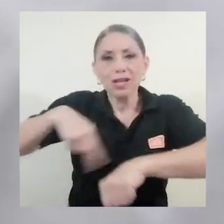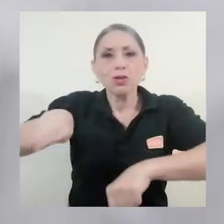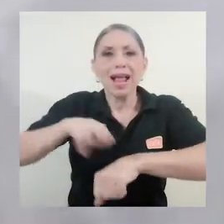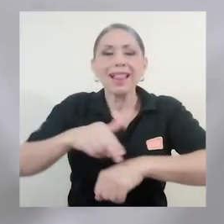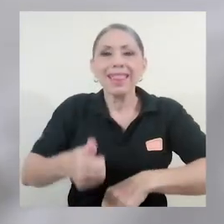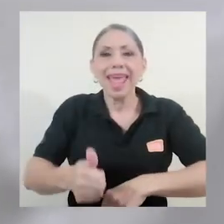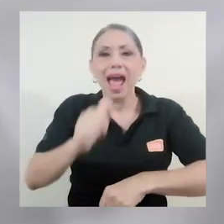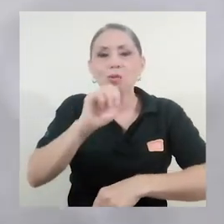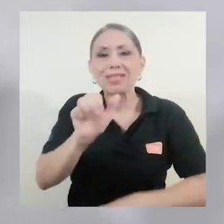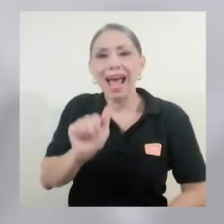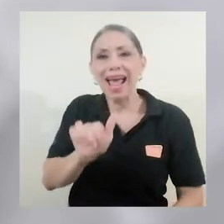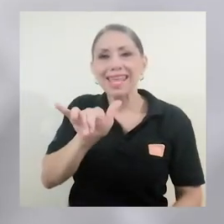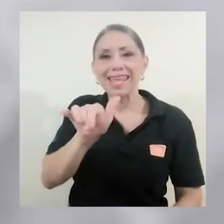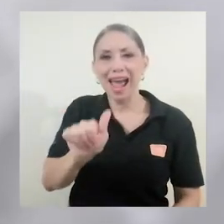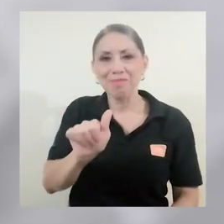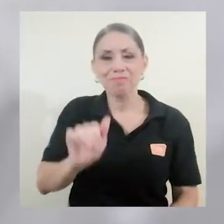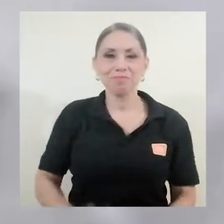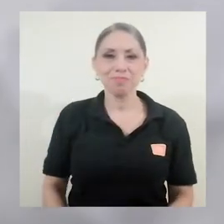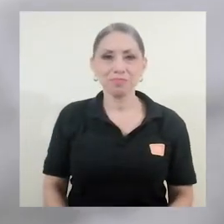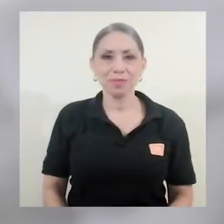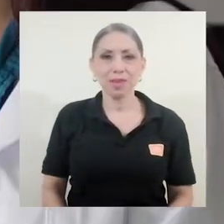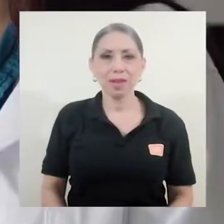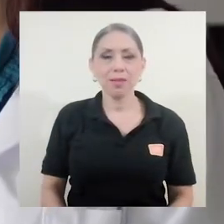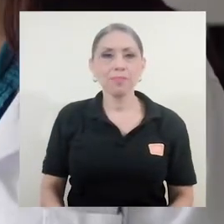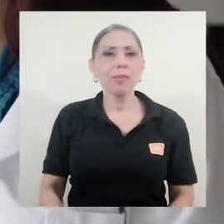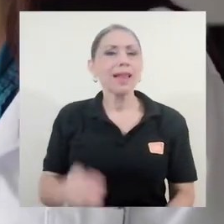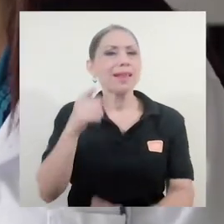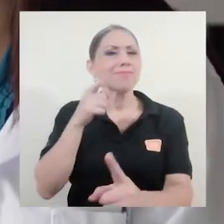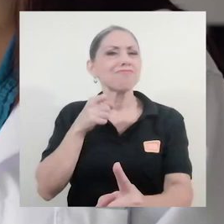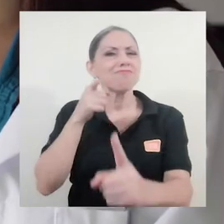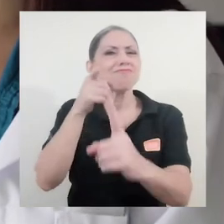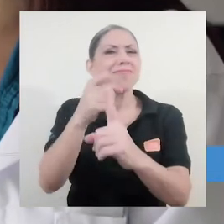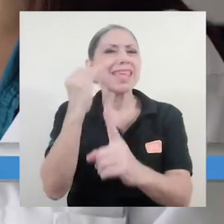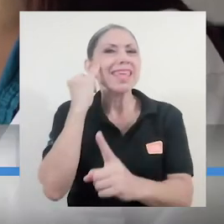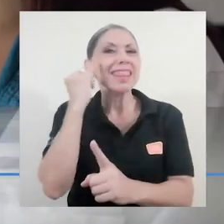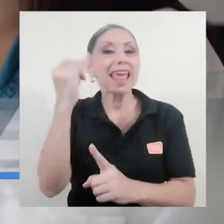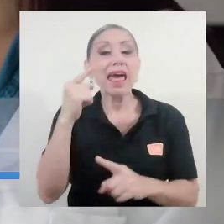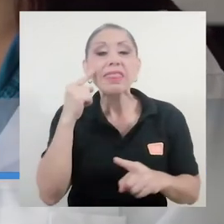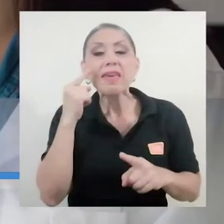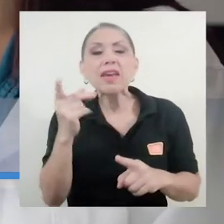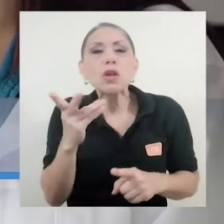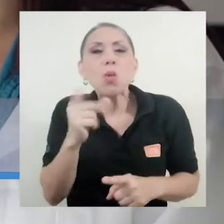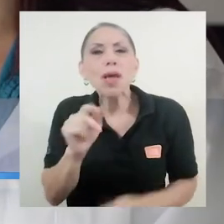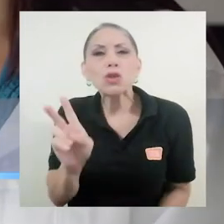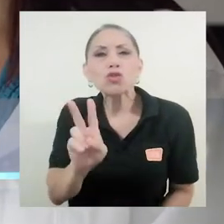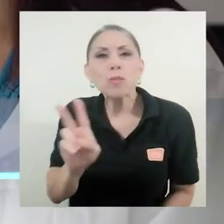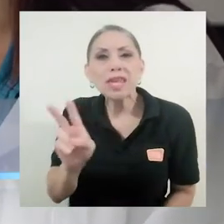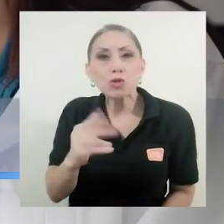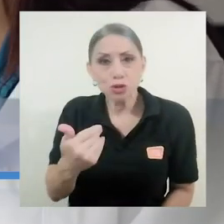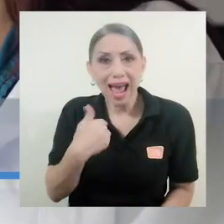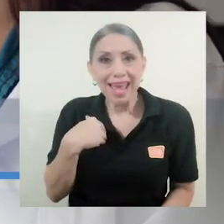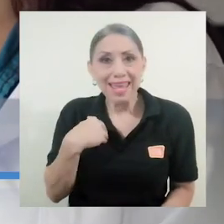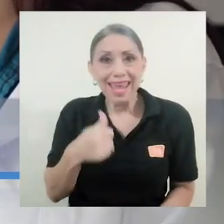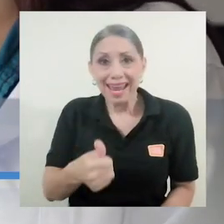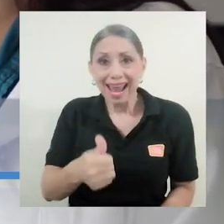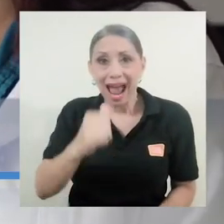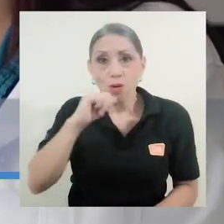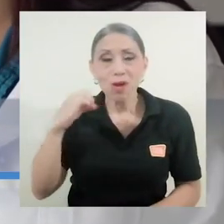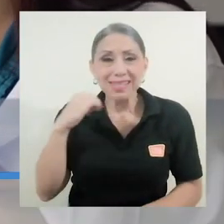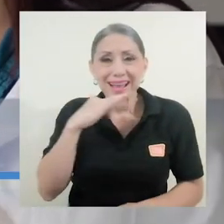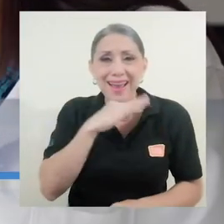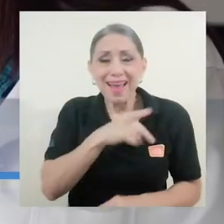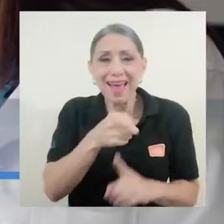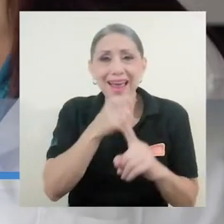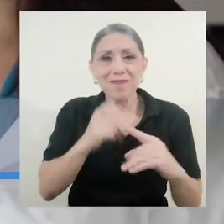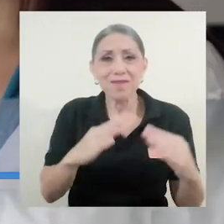Nacional de Aguas de la IA. La idea de cuantificar virus en aguas residuales tiene